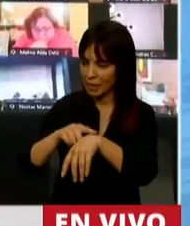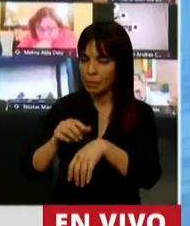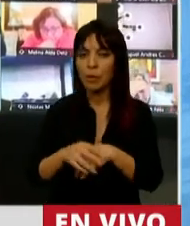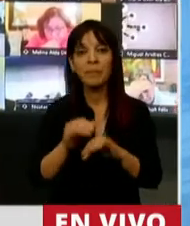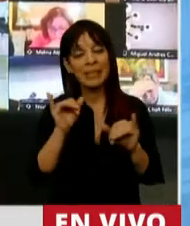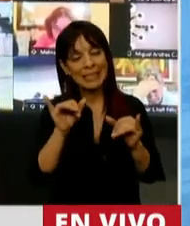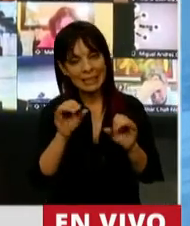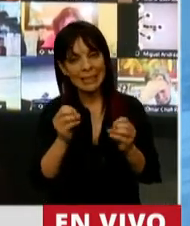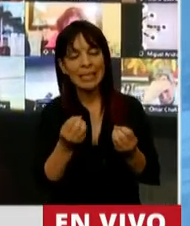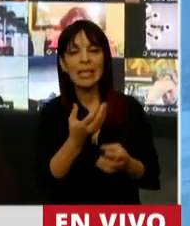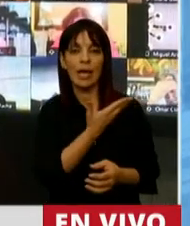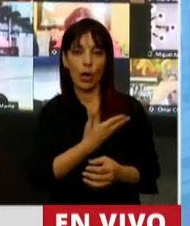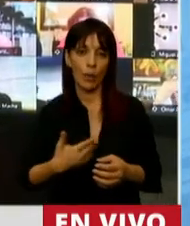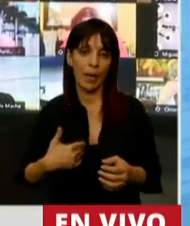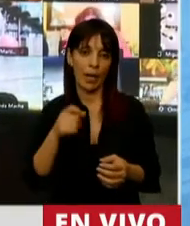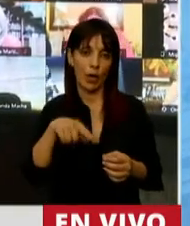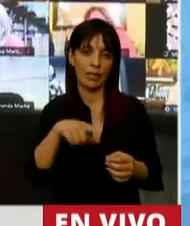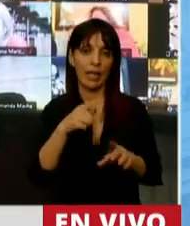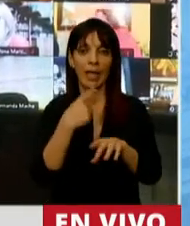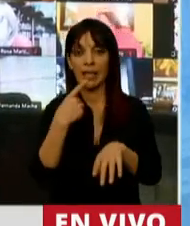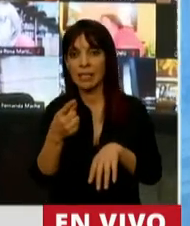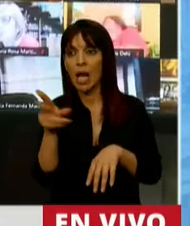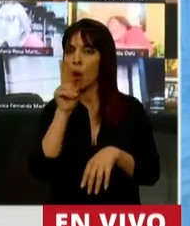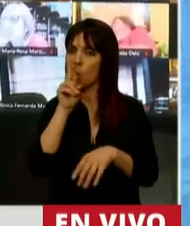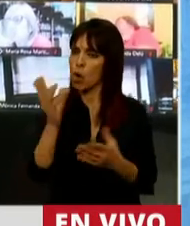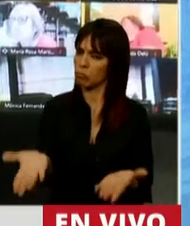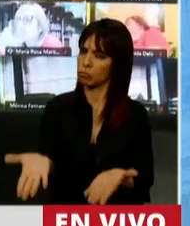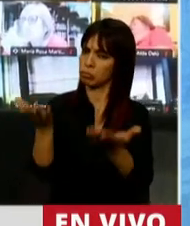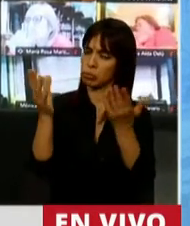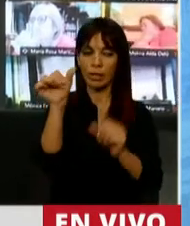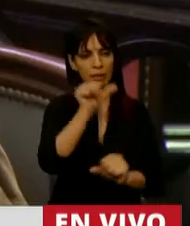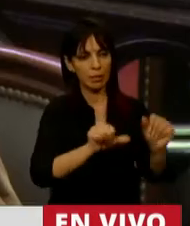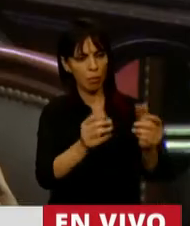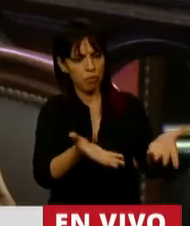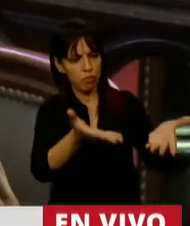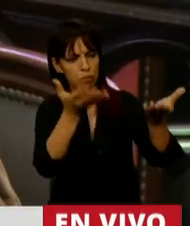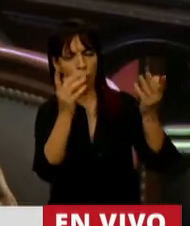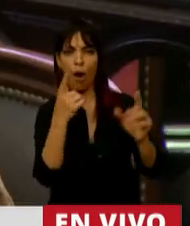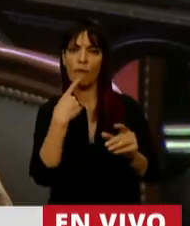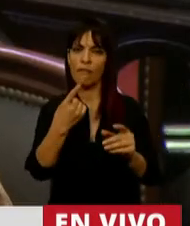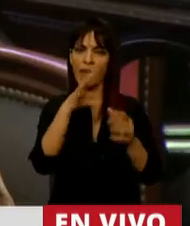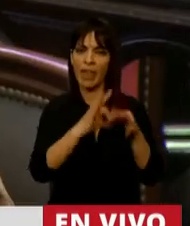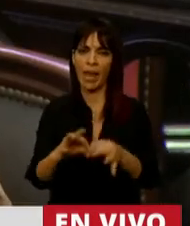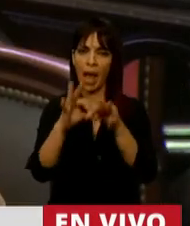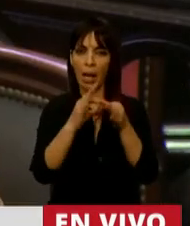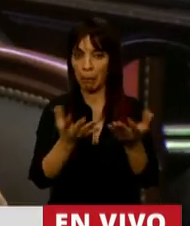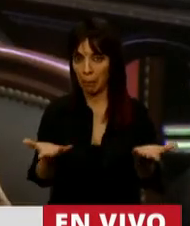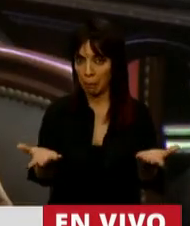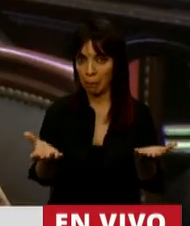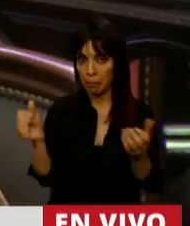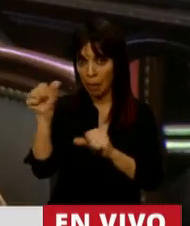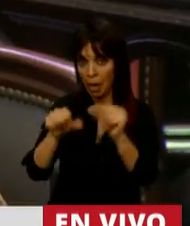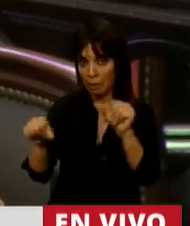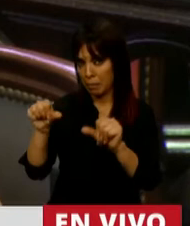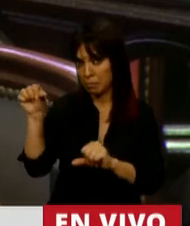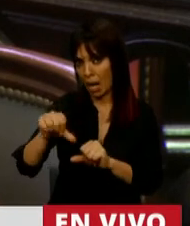de científicos, este gobierno que reivindica a la mujer, este gobierno que habla de lo federal, bueno, los científicos aplazados en estadística.